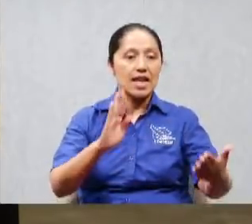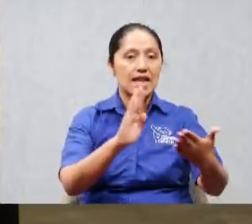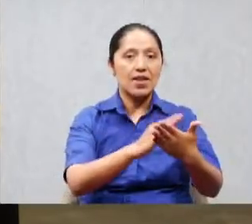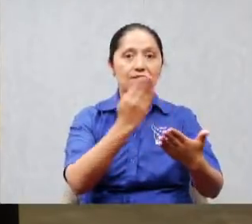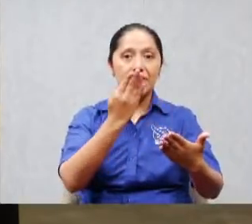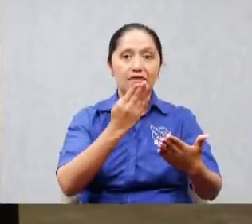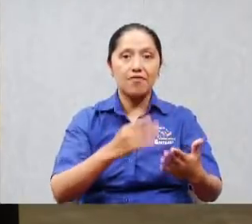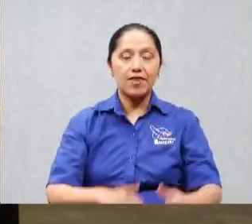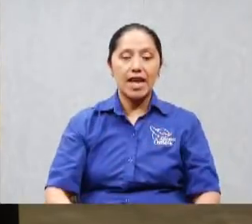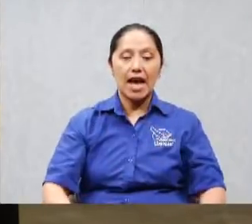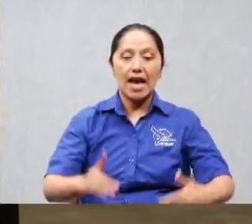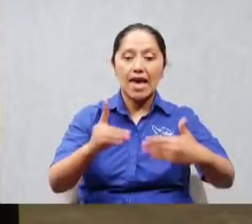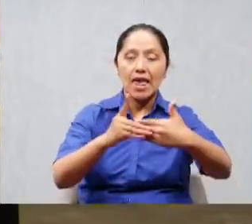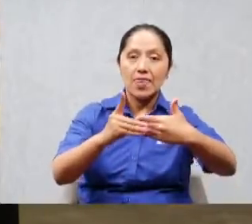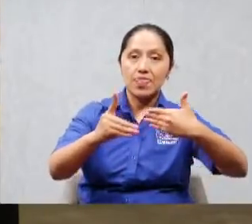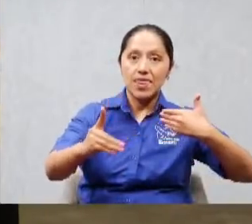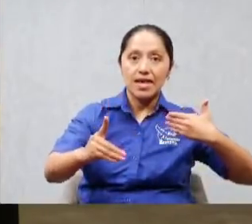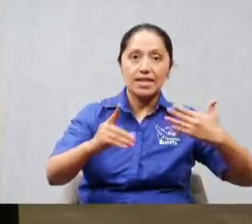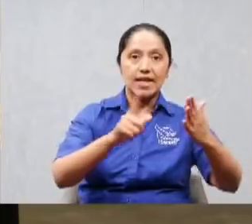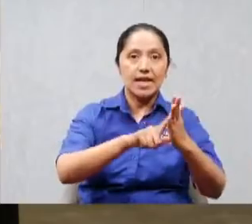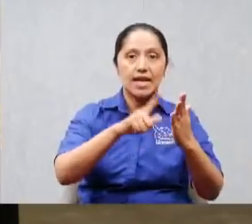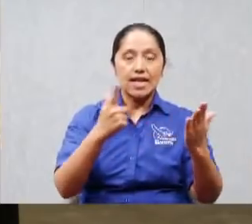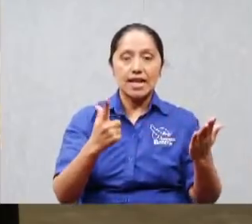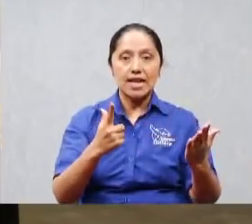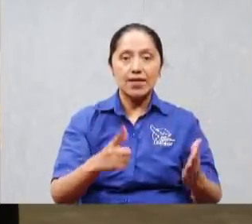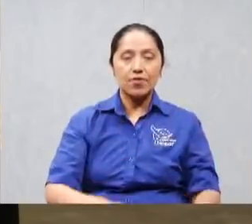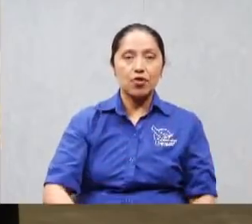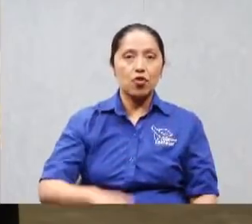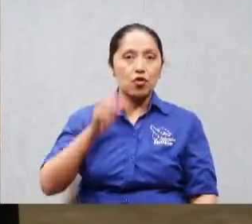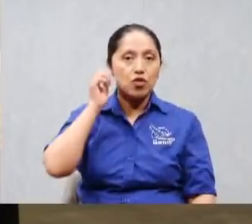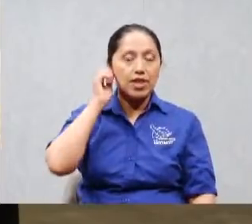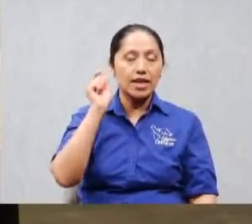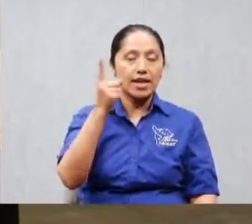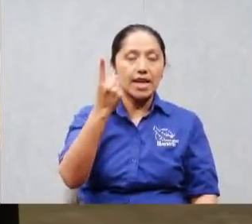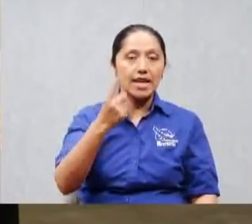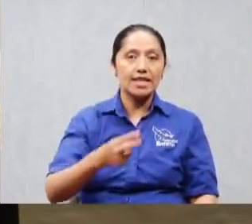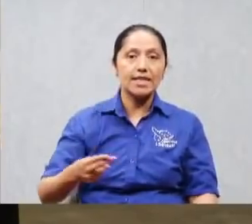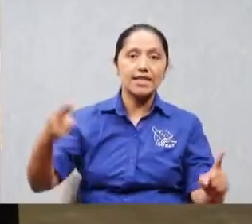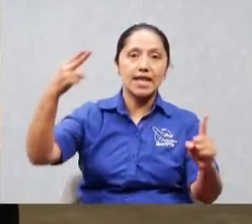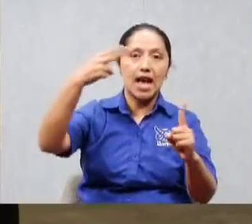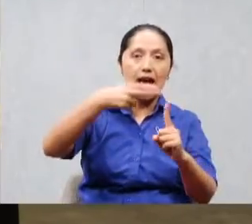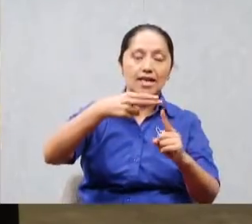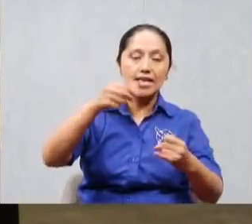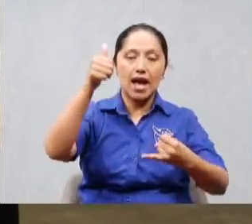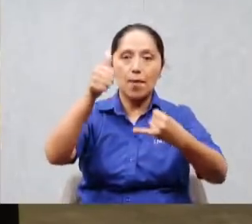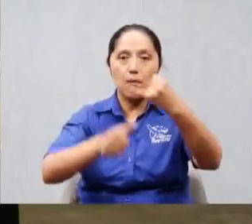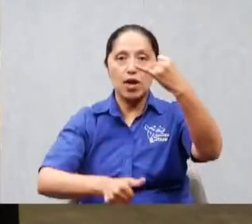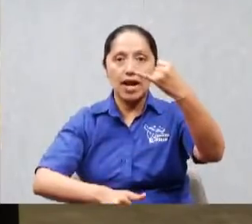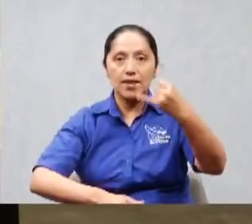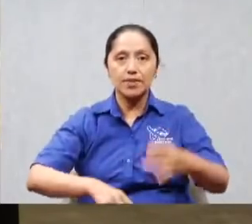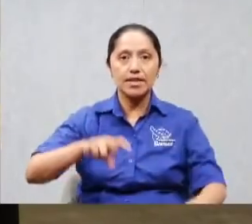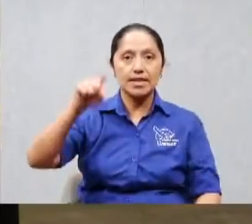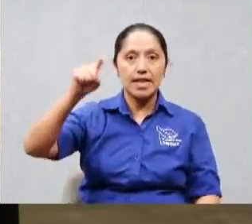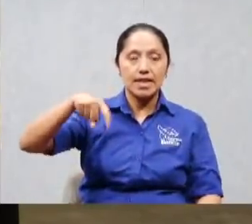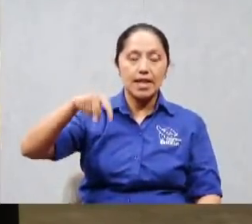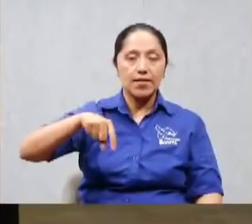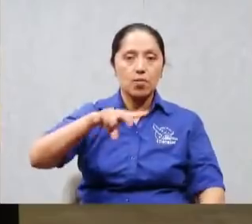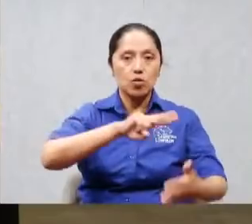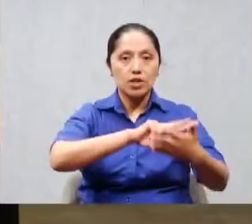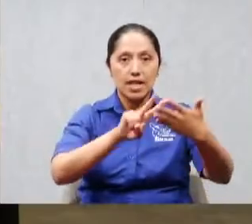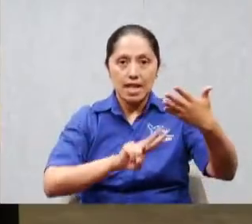toda toda toda denle un aplauso al rey bendito bueno ya me extralimité de tiempo acá